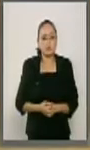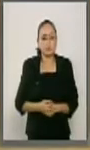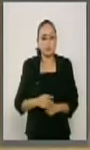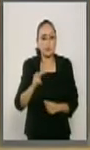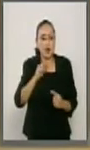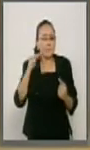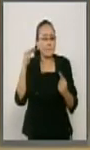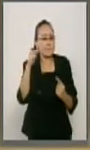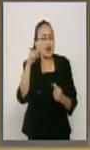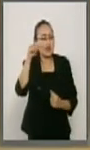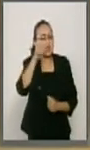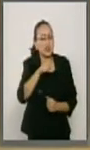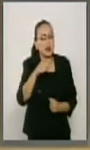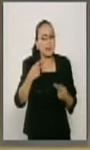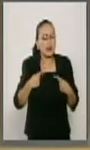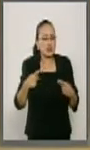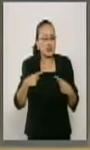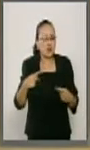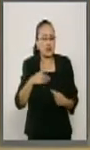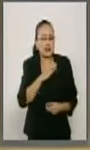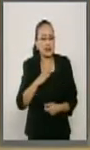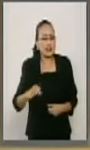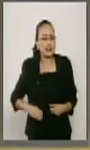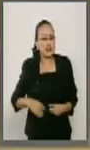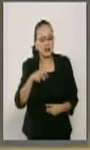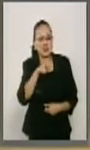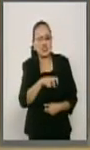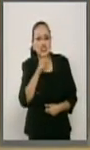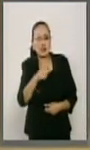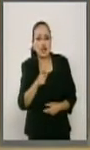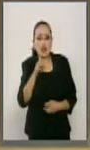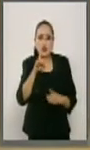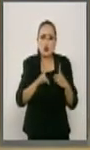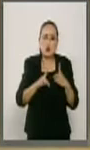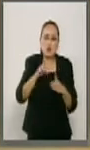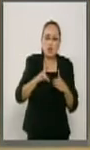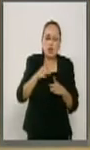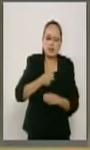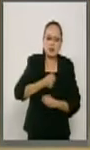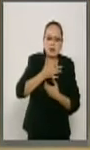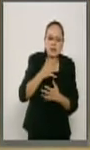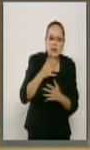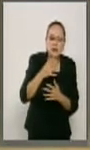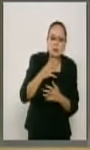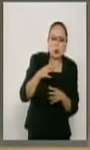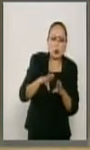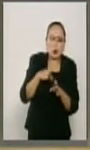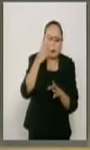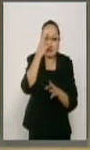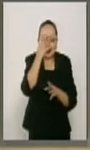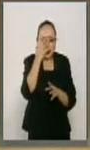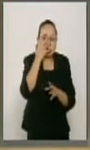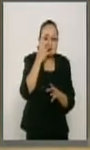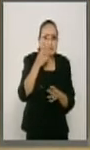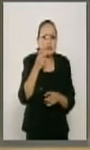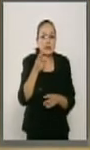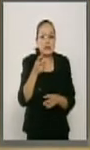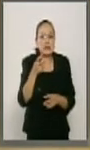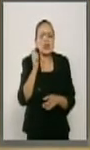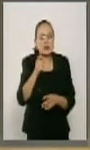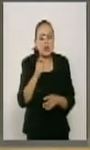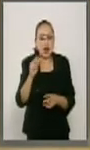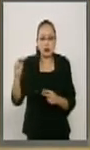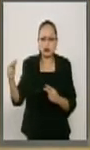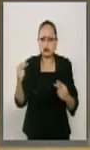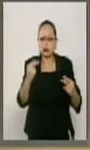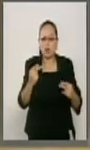comparecientes cortos de cosmovisión y titubeantes en la expresión permitió entender que un ministro